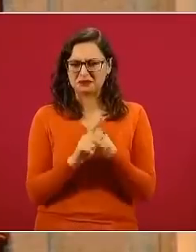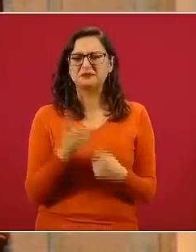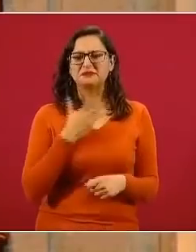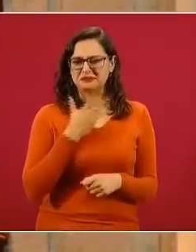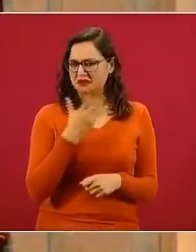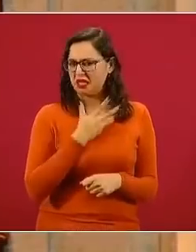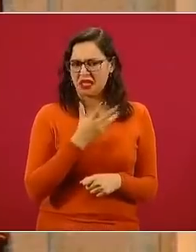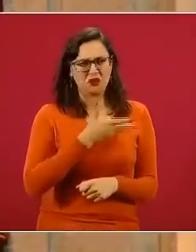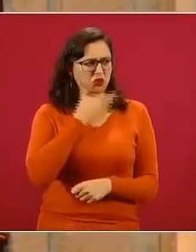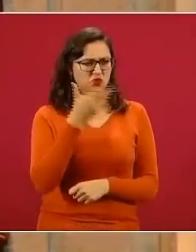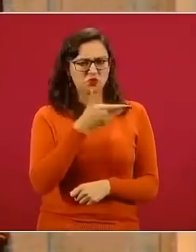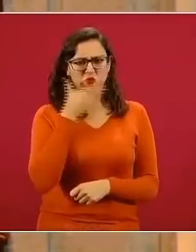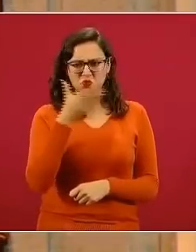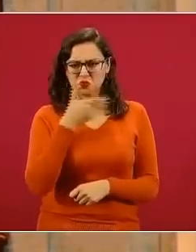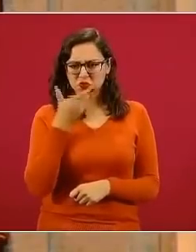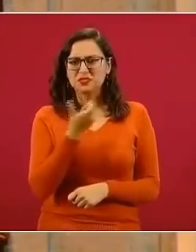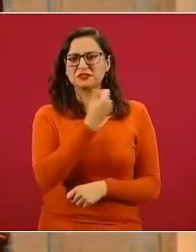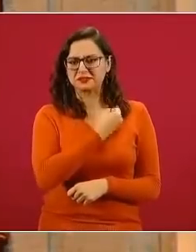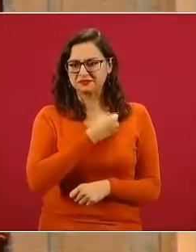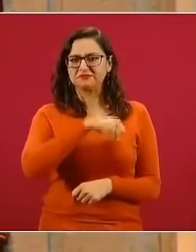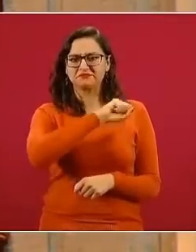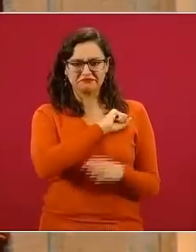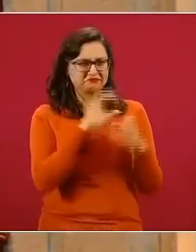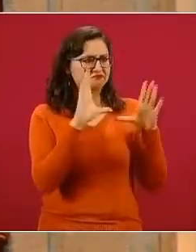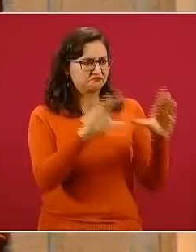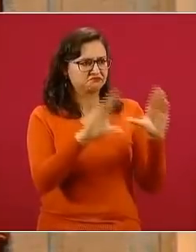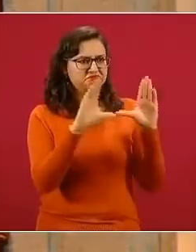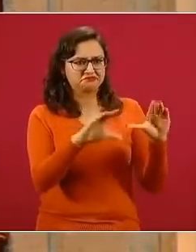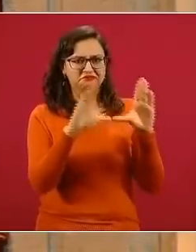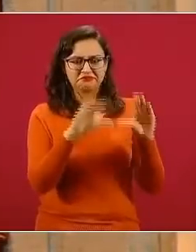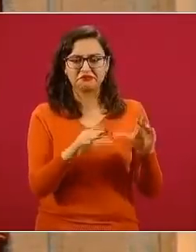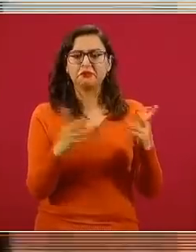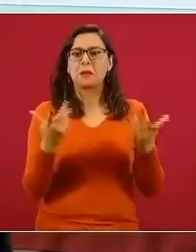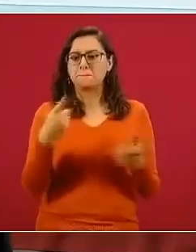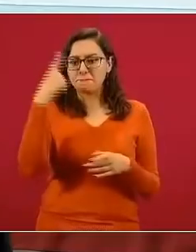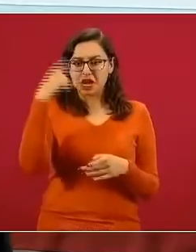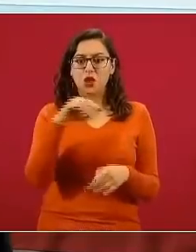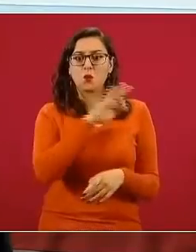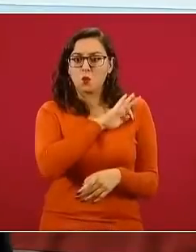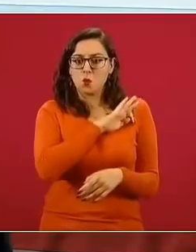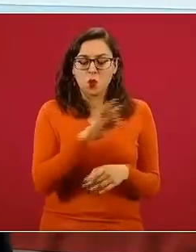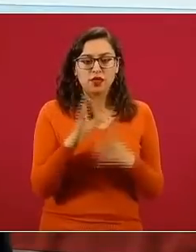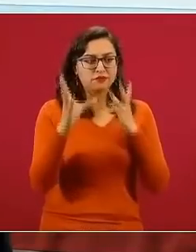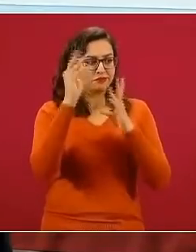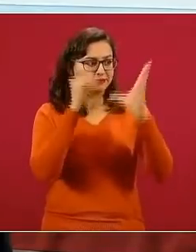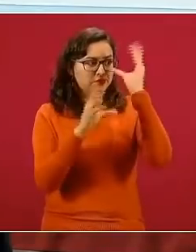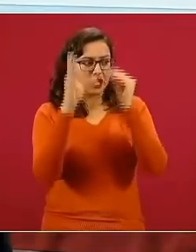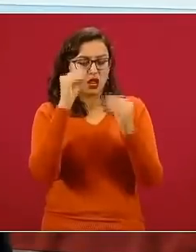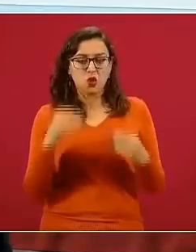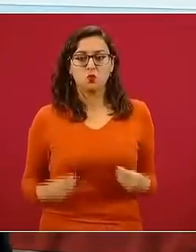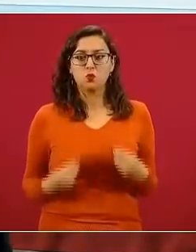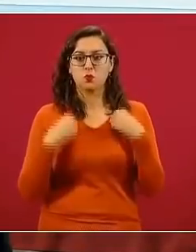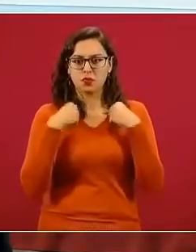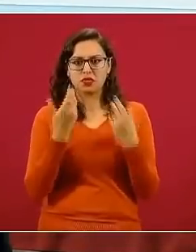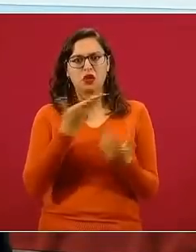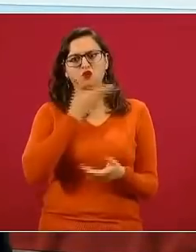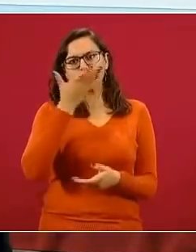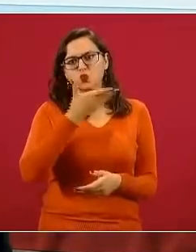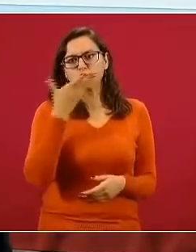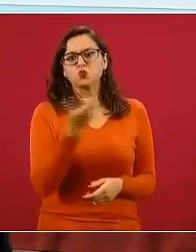de salud o un equivalente que les permite generar competencias alrededor de los estilos de vida saludables.